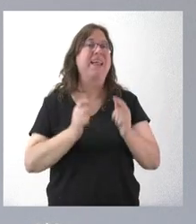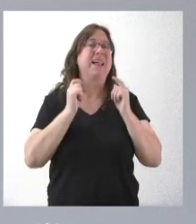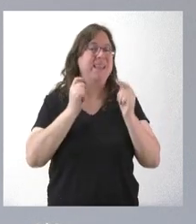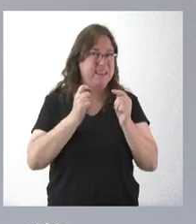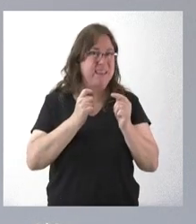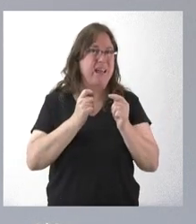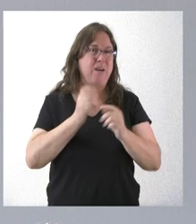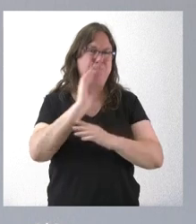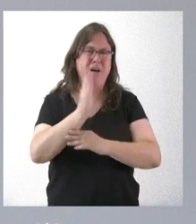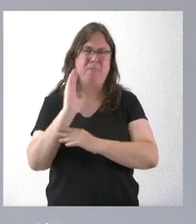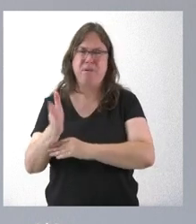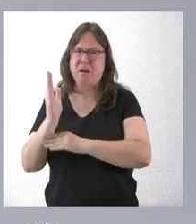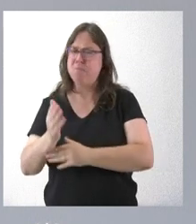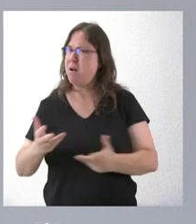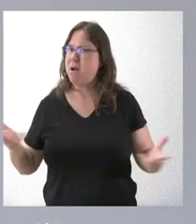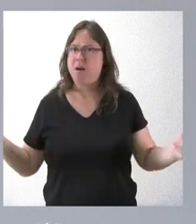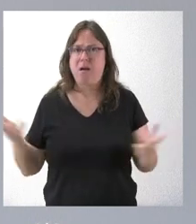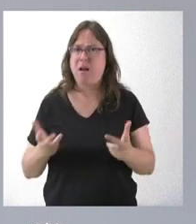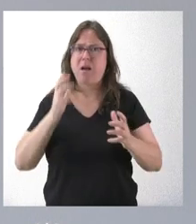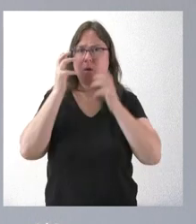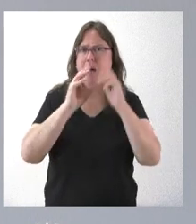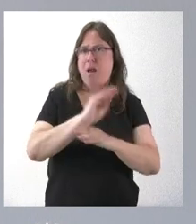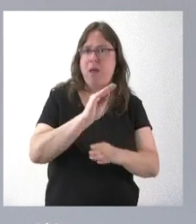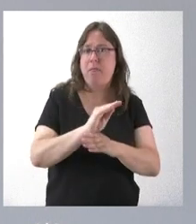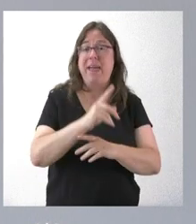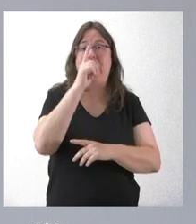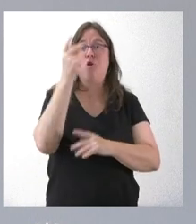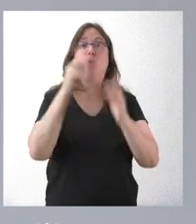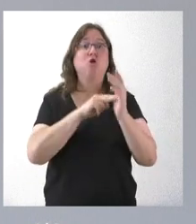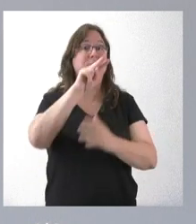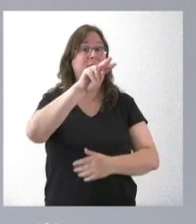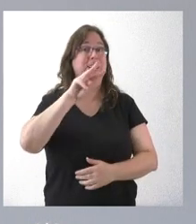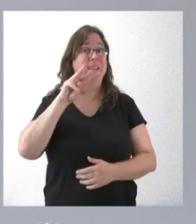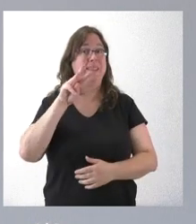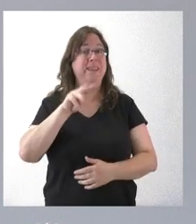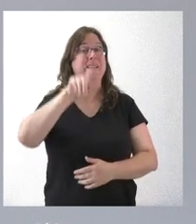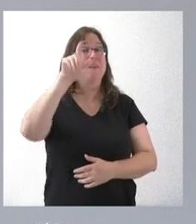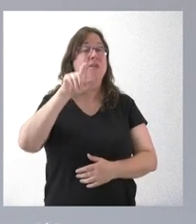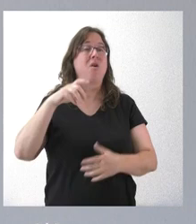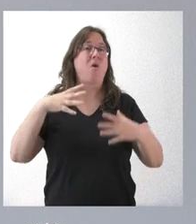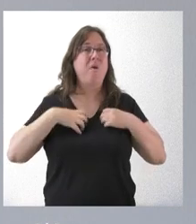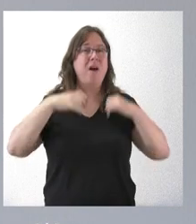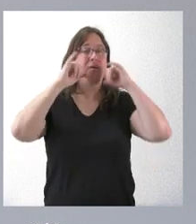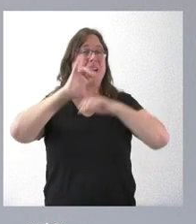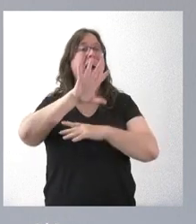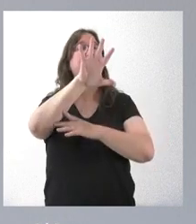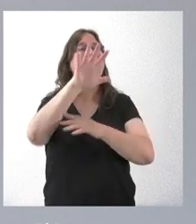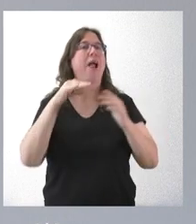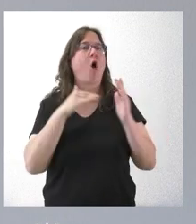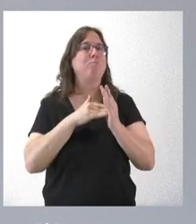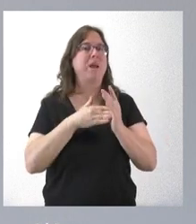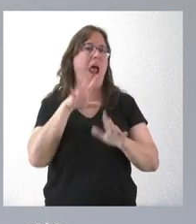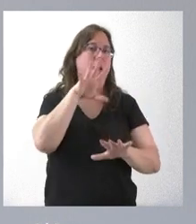importante en los daños a la ganadería. Pensamos, por ejemplo, que en año 2023, pues 5.000 cabezas de ganado han muerto